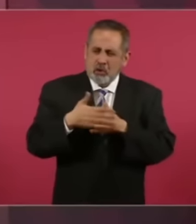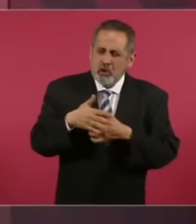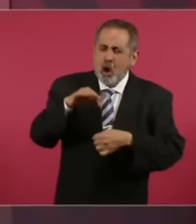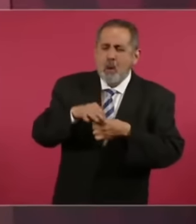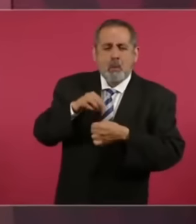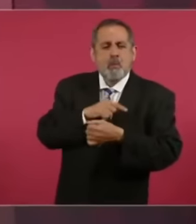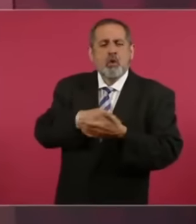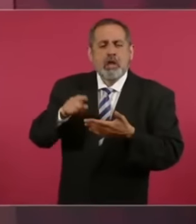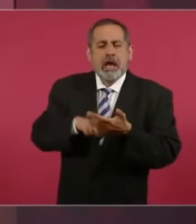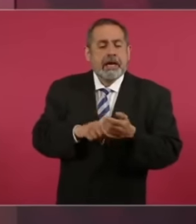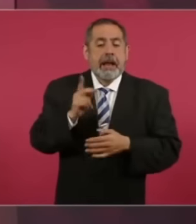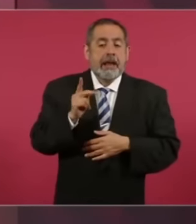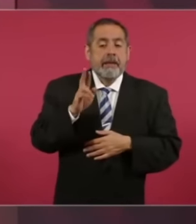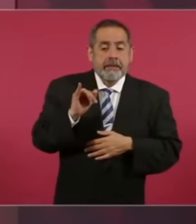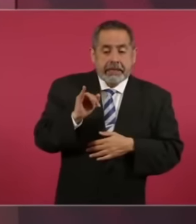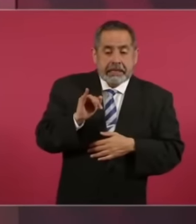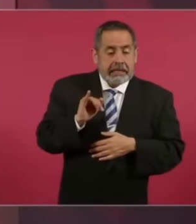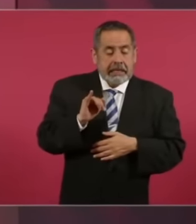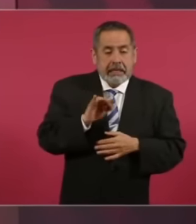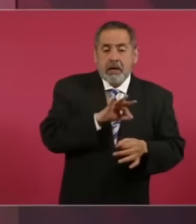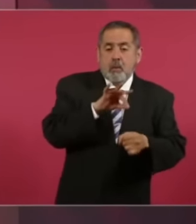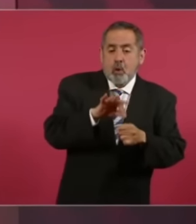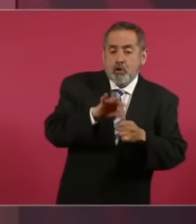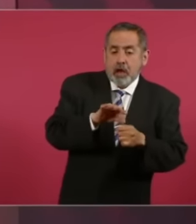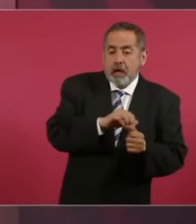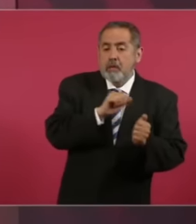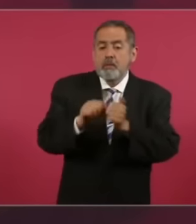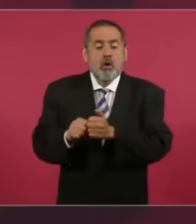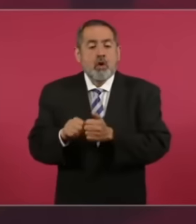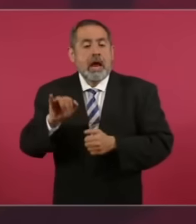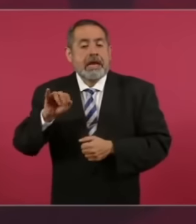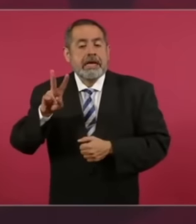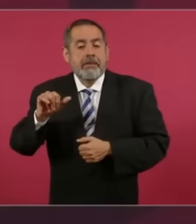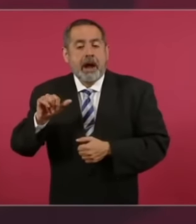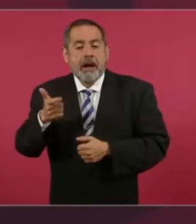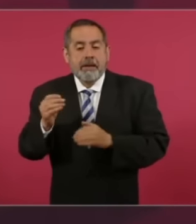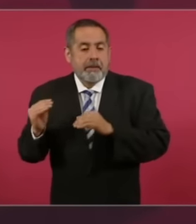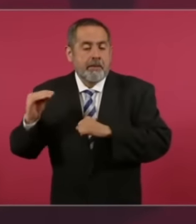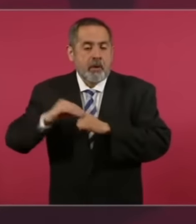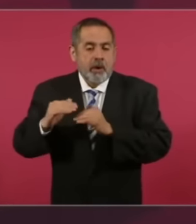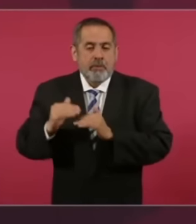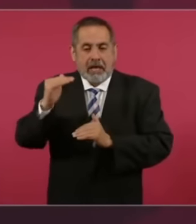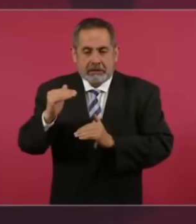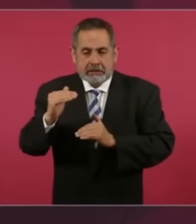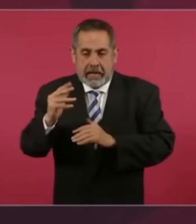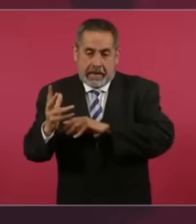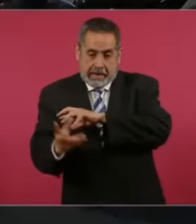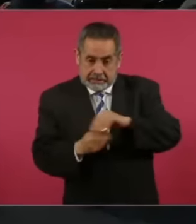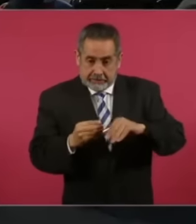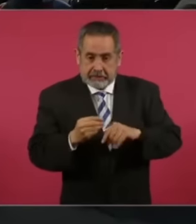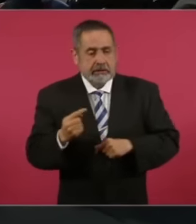Andrés Manuel López Obrador revela documentos que acaba con los